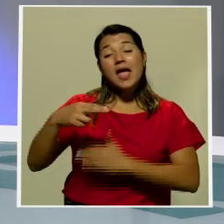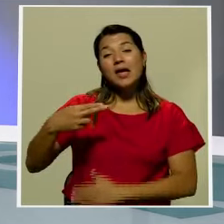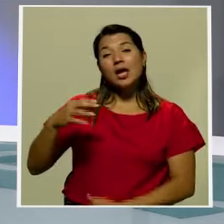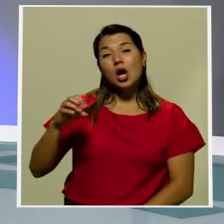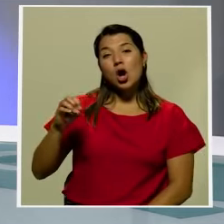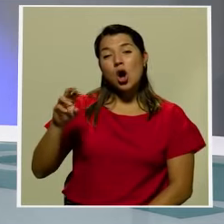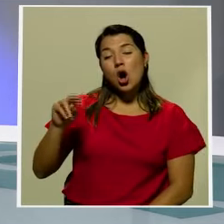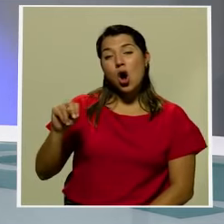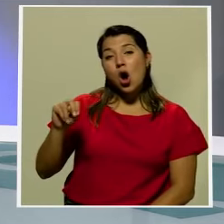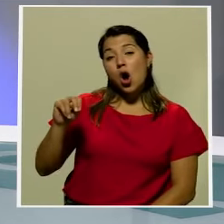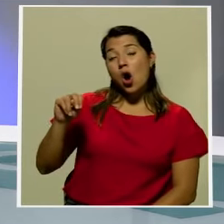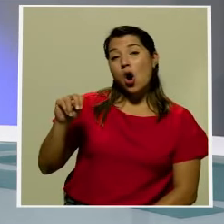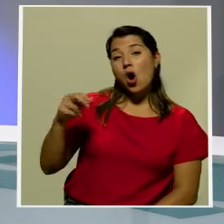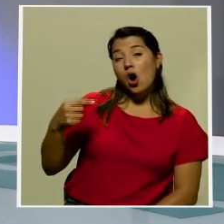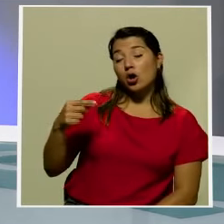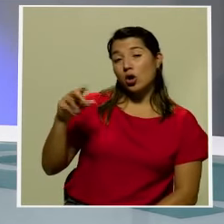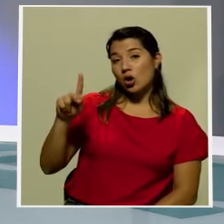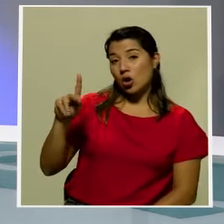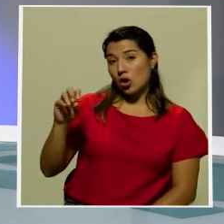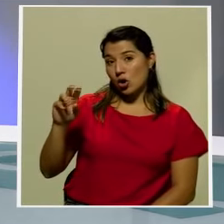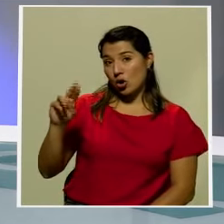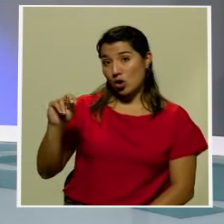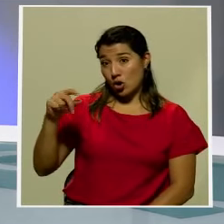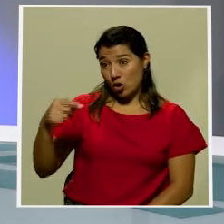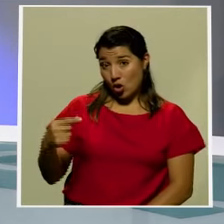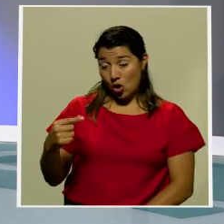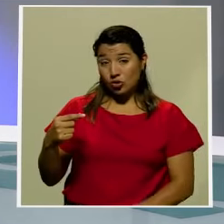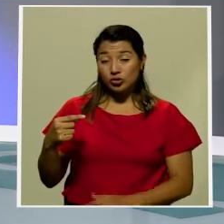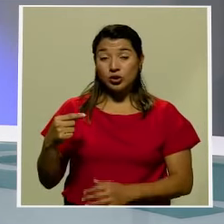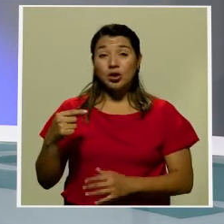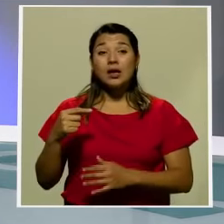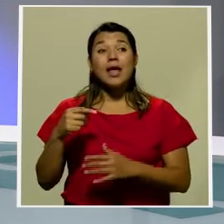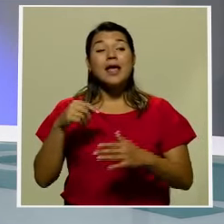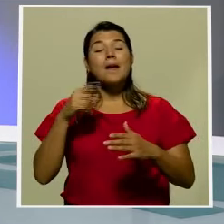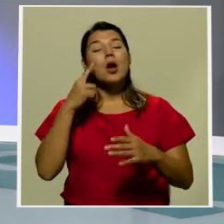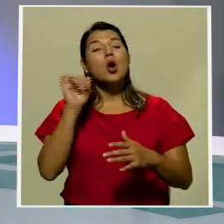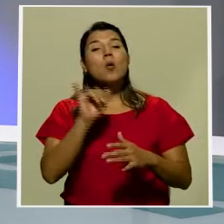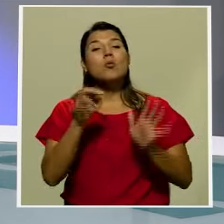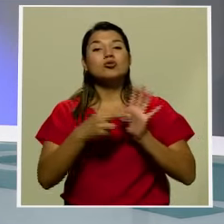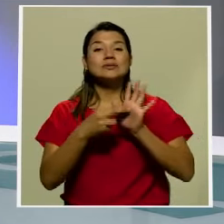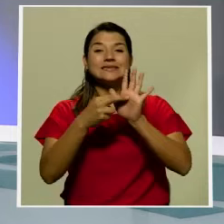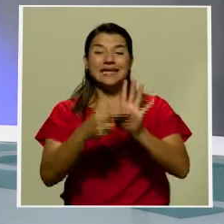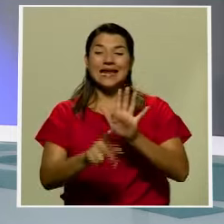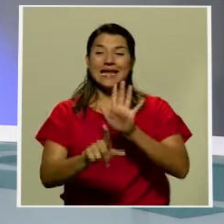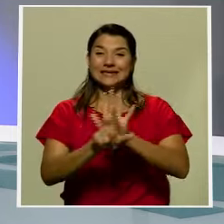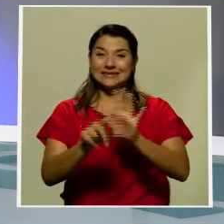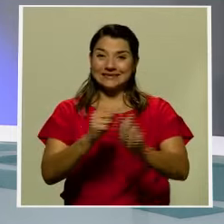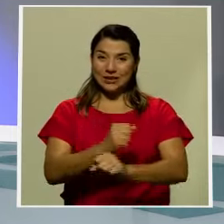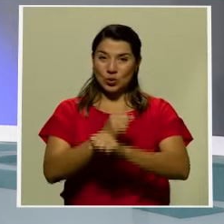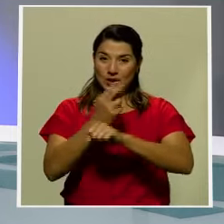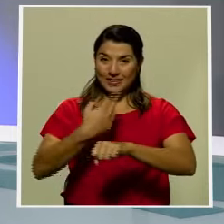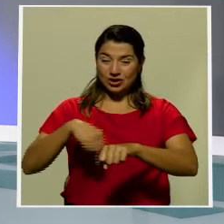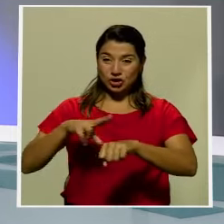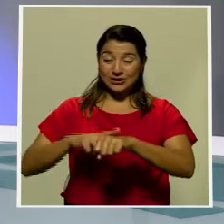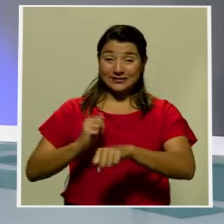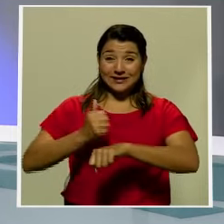mayor redada hasta la fecha, en nombre de la Ley de Seguridad Nacional que impuso Pekín.